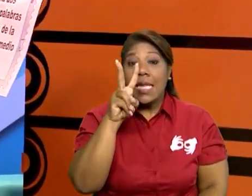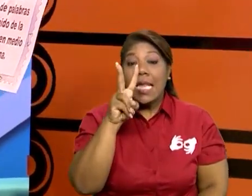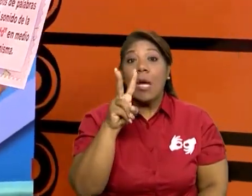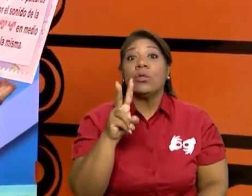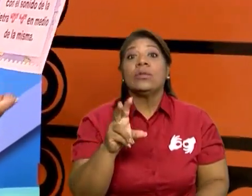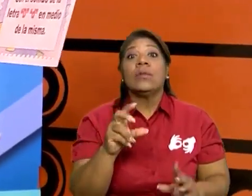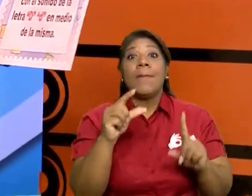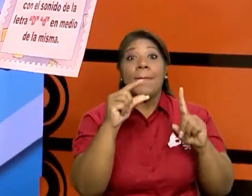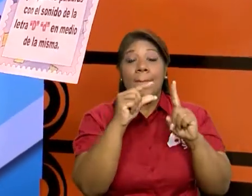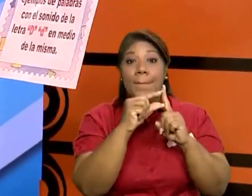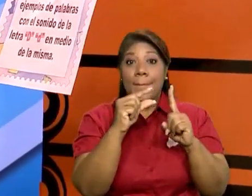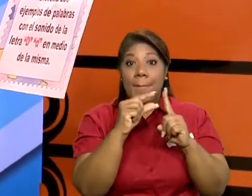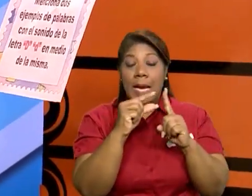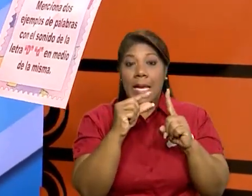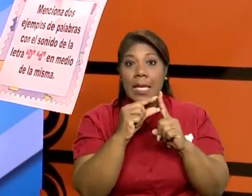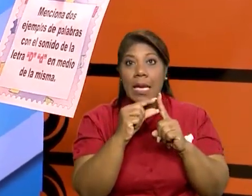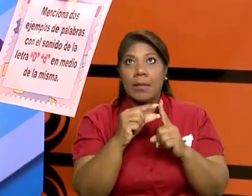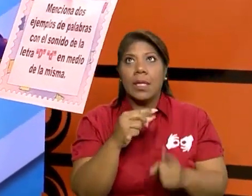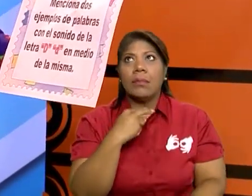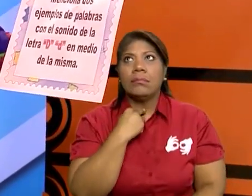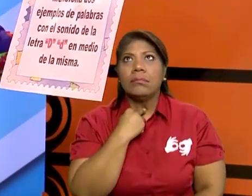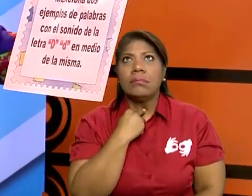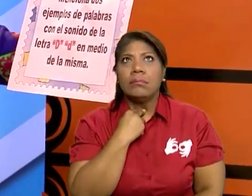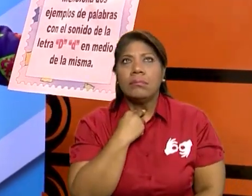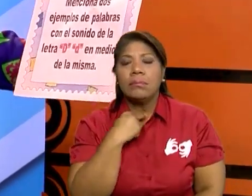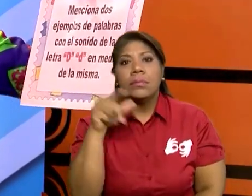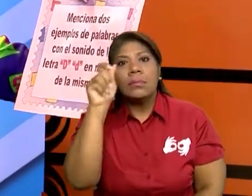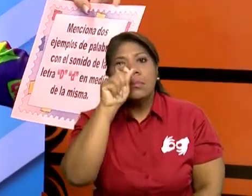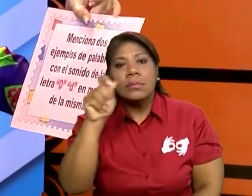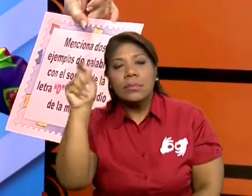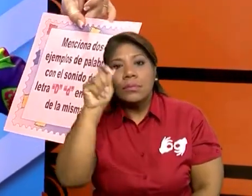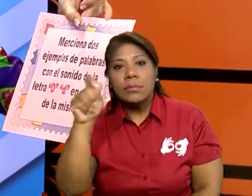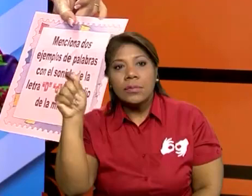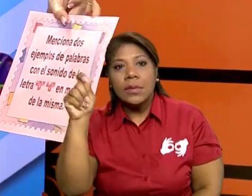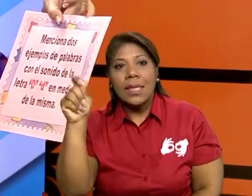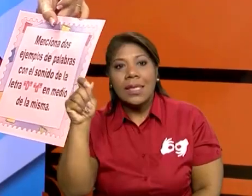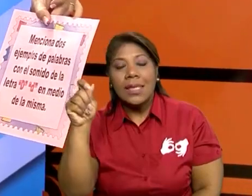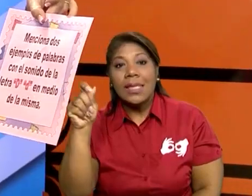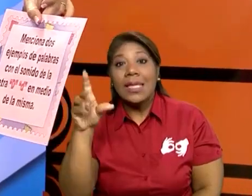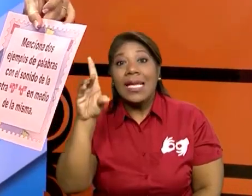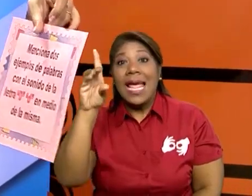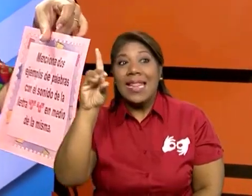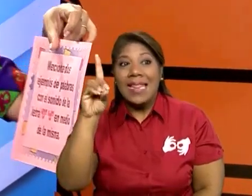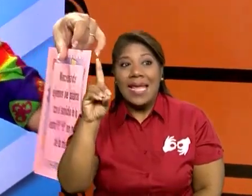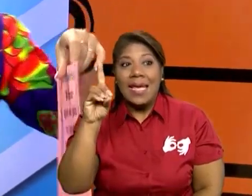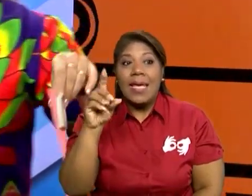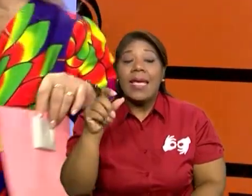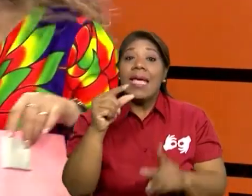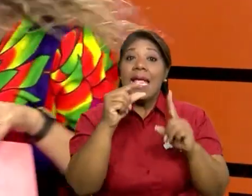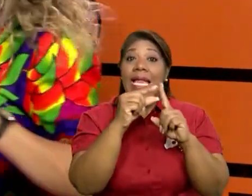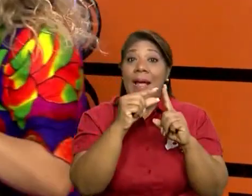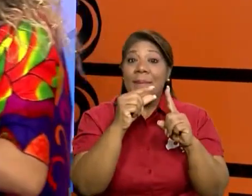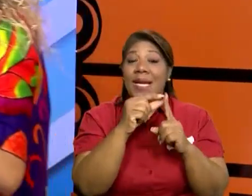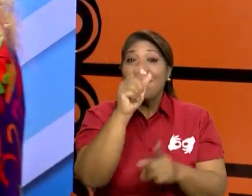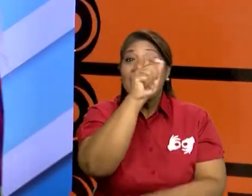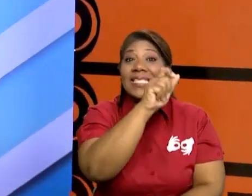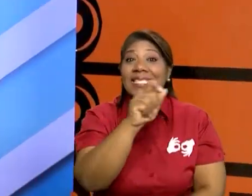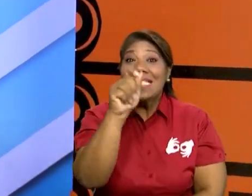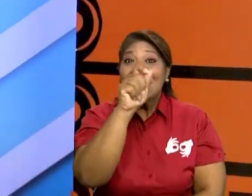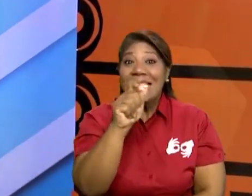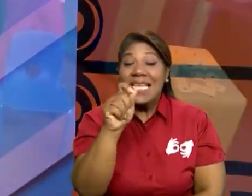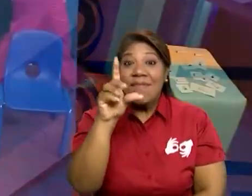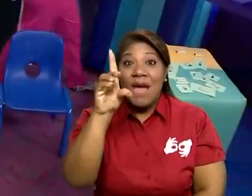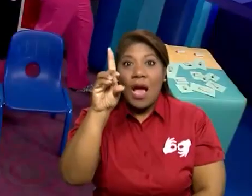palabras con el sonido de la letra D en medio de la misma. Entonces, voy a buscar la respuesta.